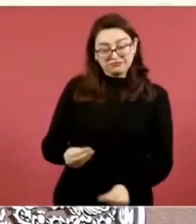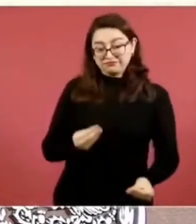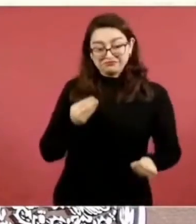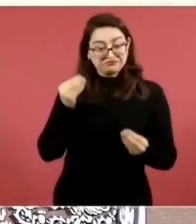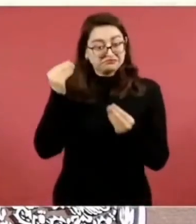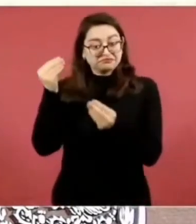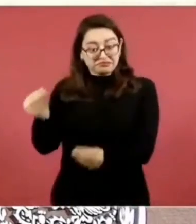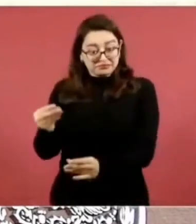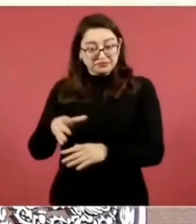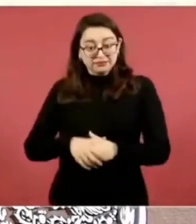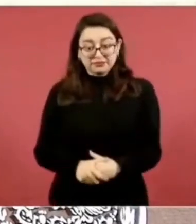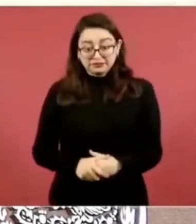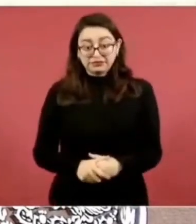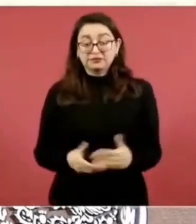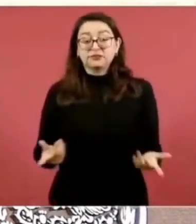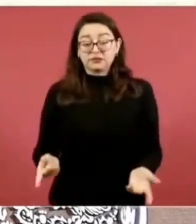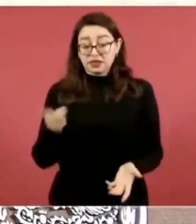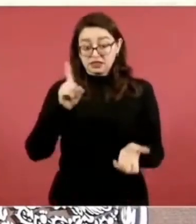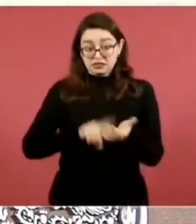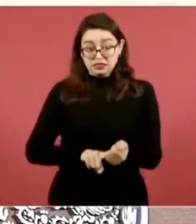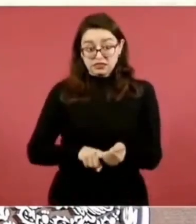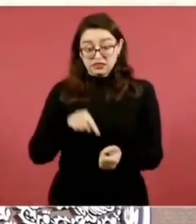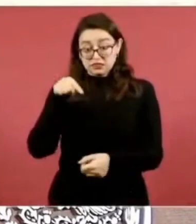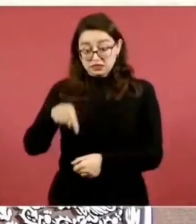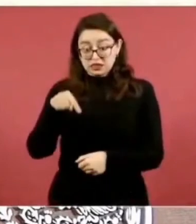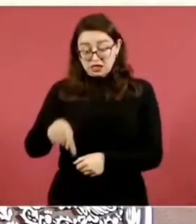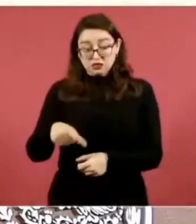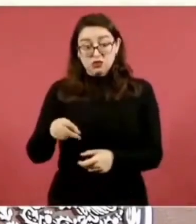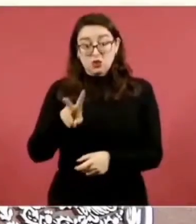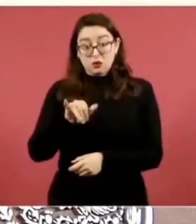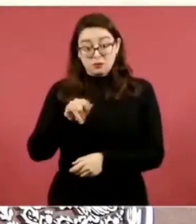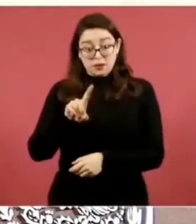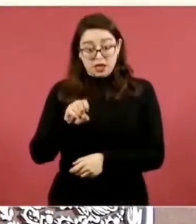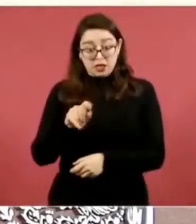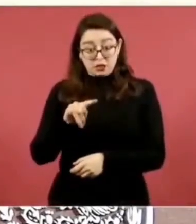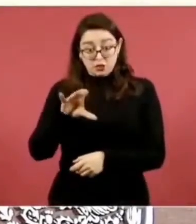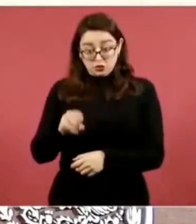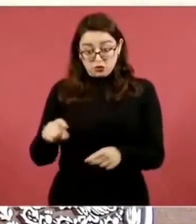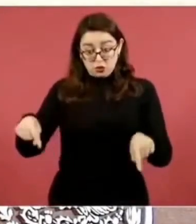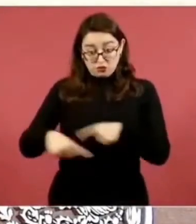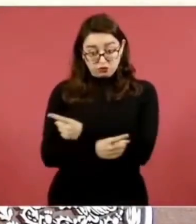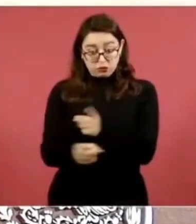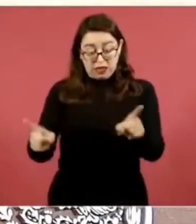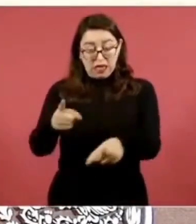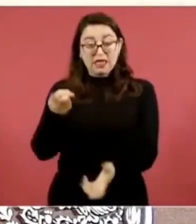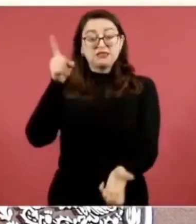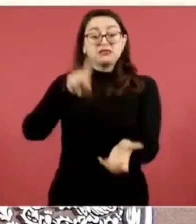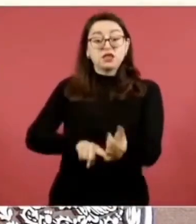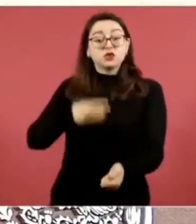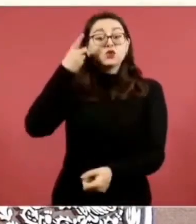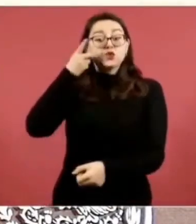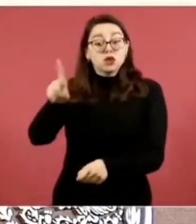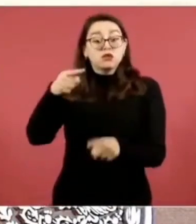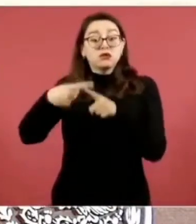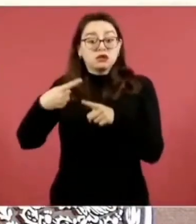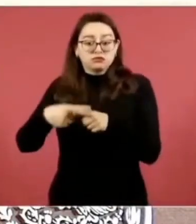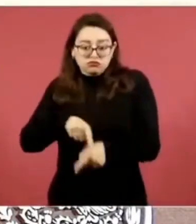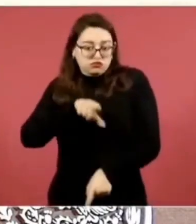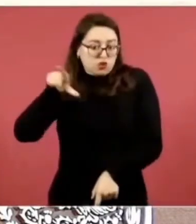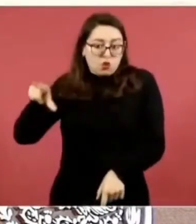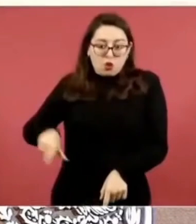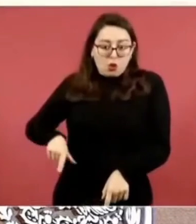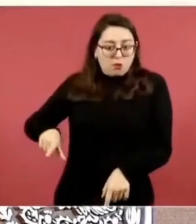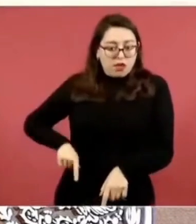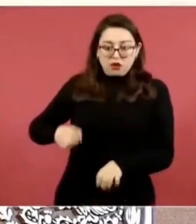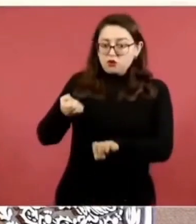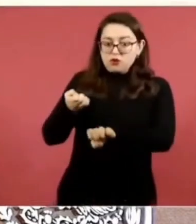concesión pues está operada por el Gobierno del Estado. Hubo un convenio que se firmó antes de